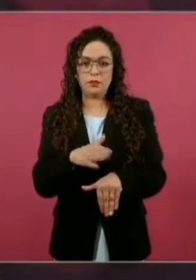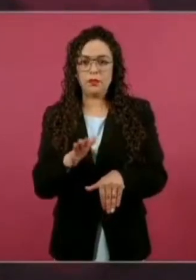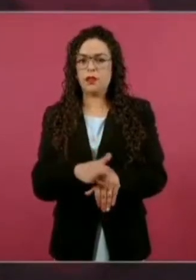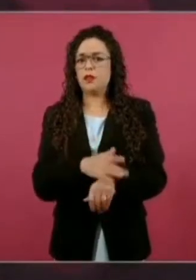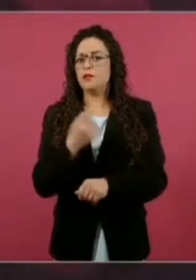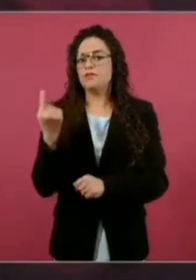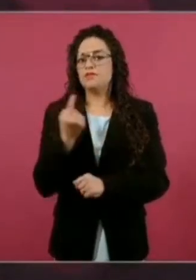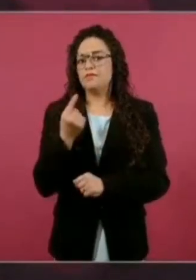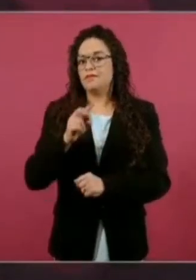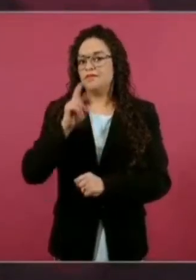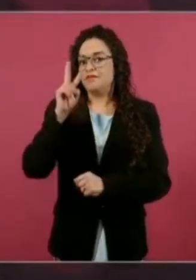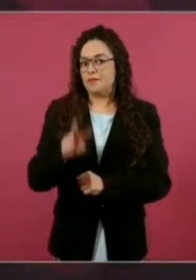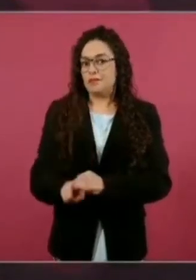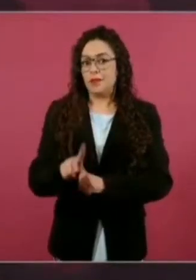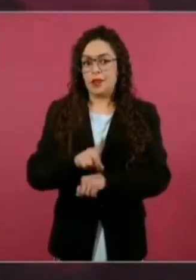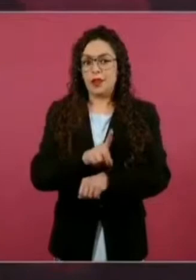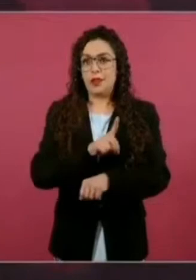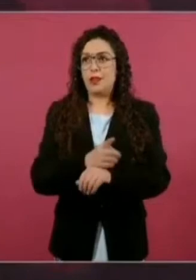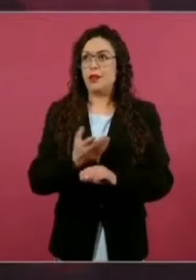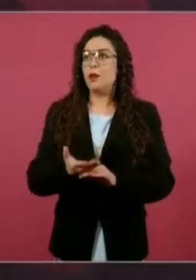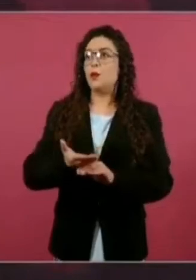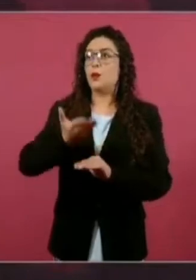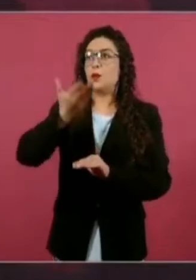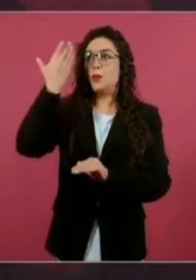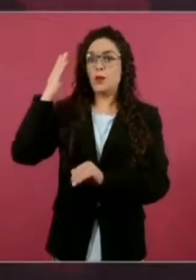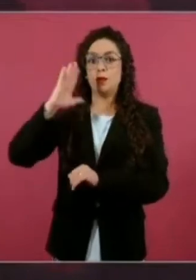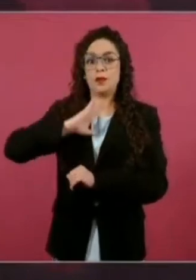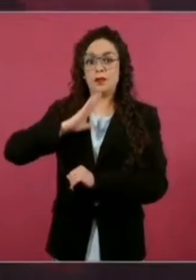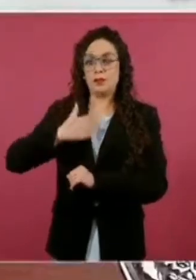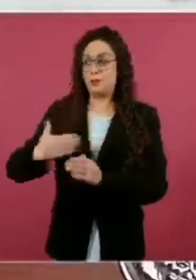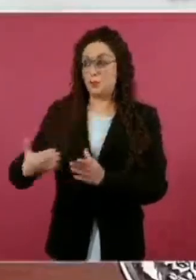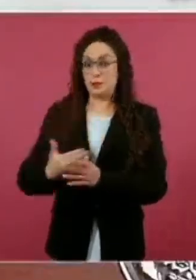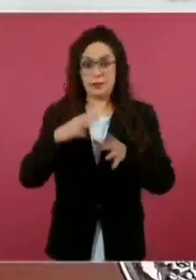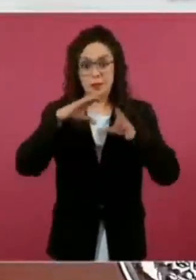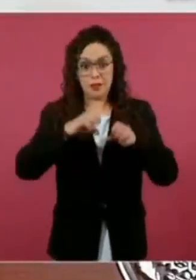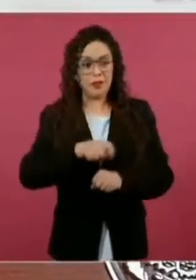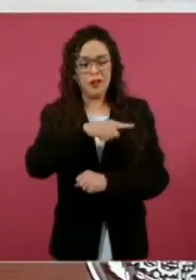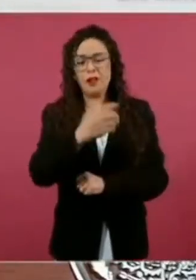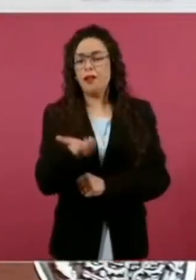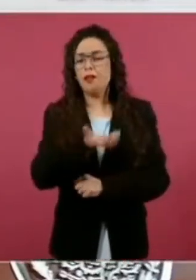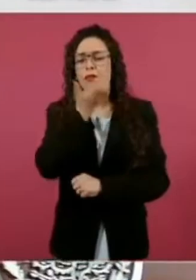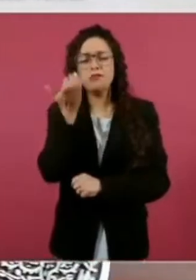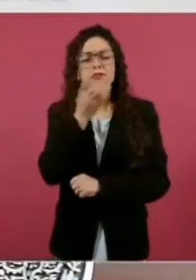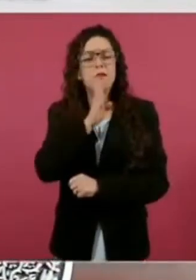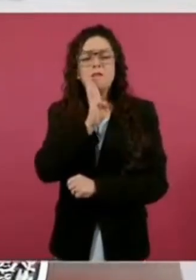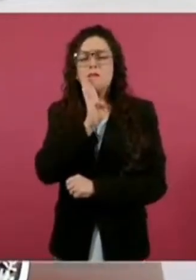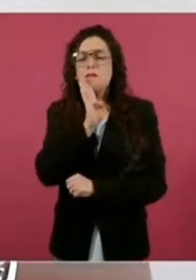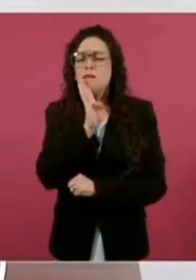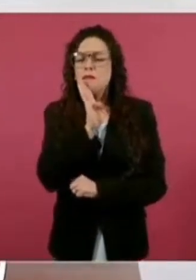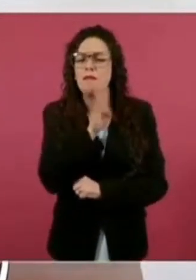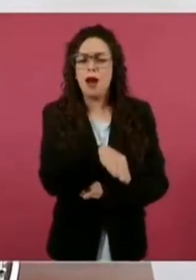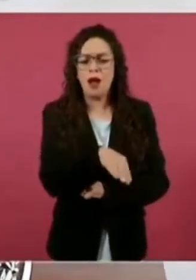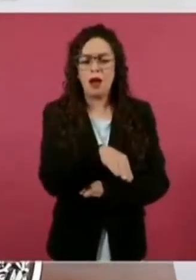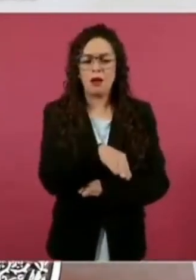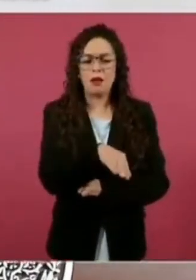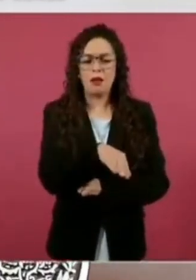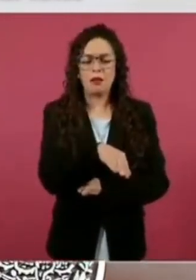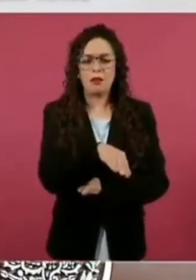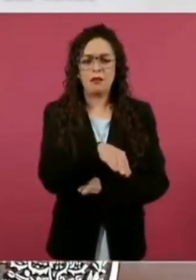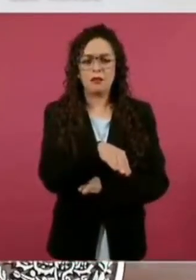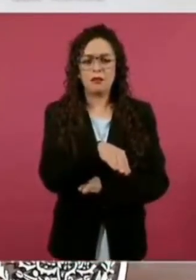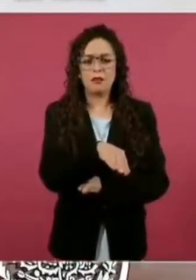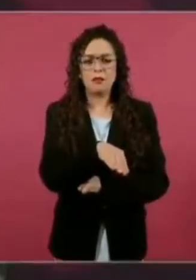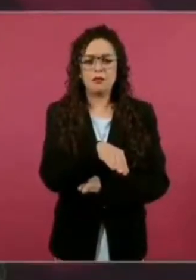costumbre desde la colonia, se decía se acata,